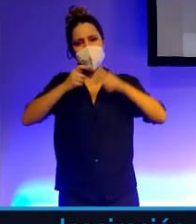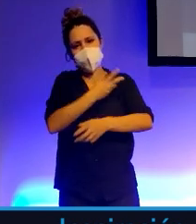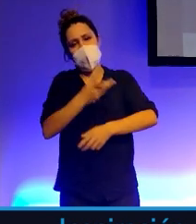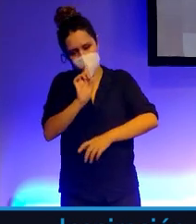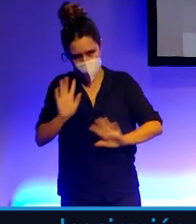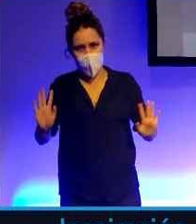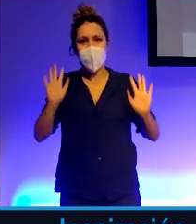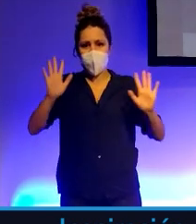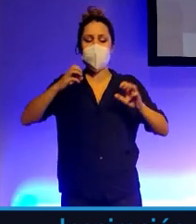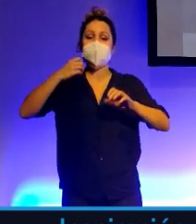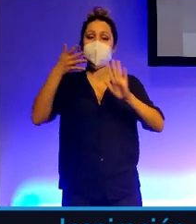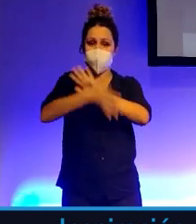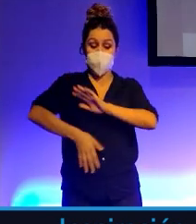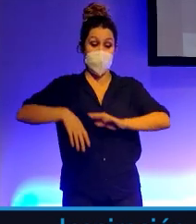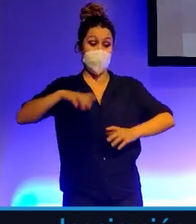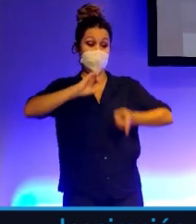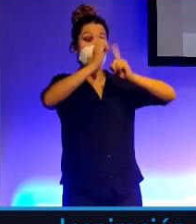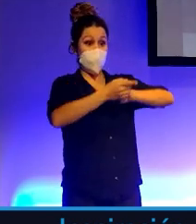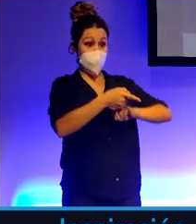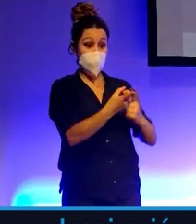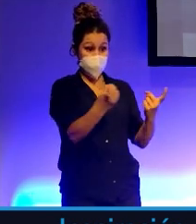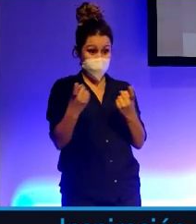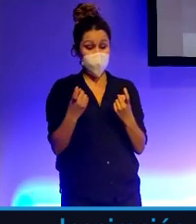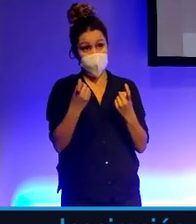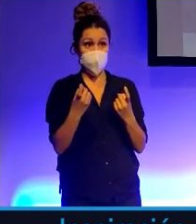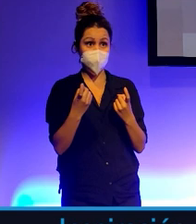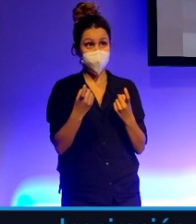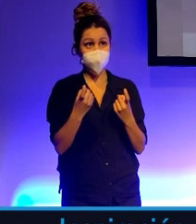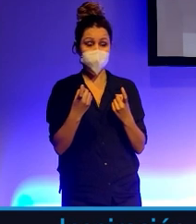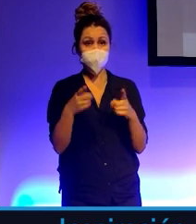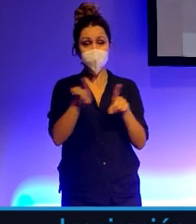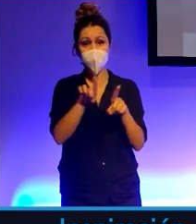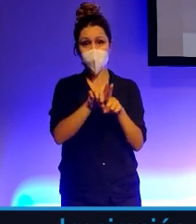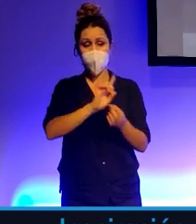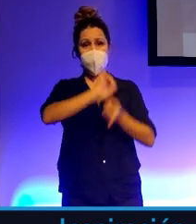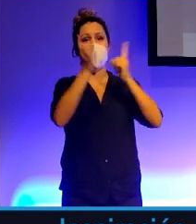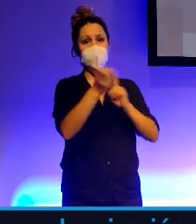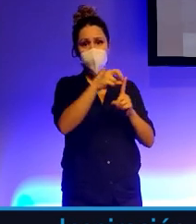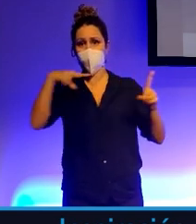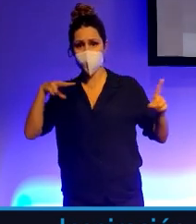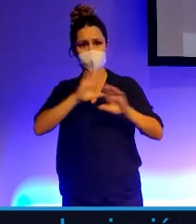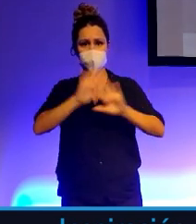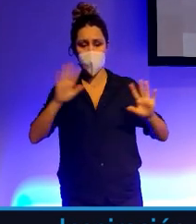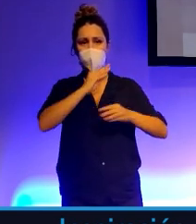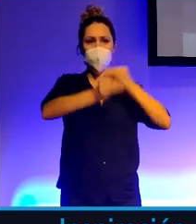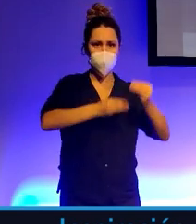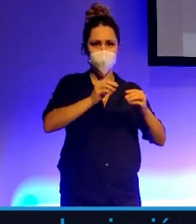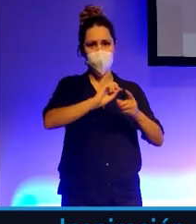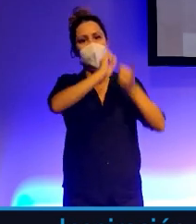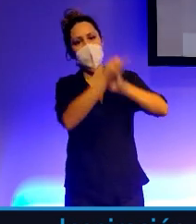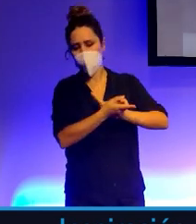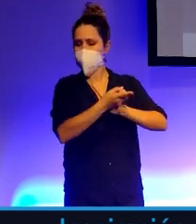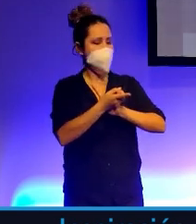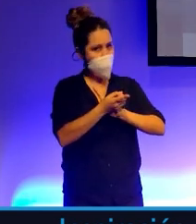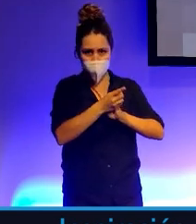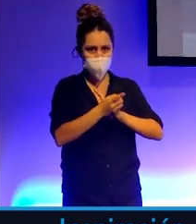entendamos que el cambio requiere, no solamente de un cambio de mirada y un cambio de uso, sino sobre todo un cambio de